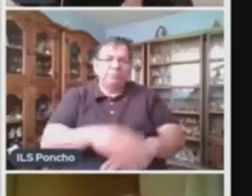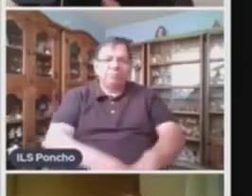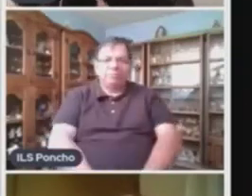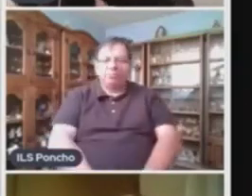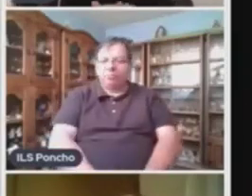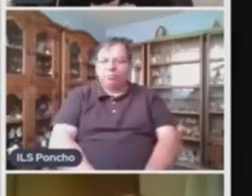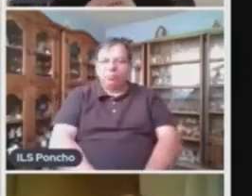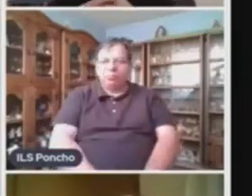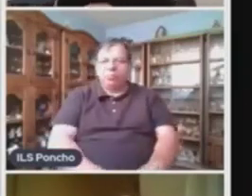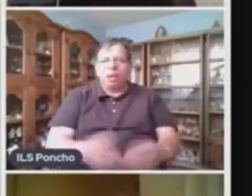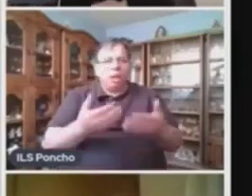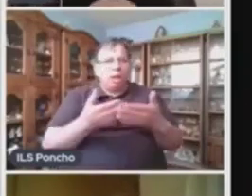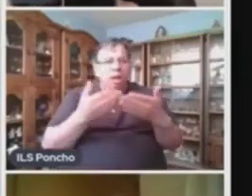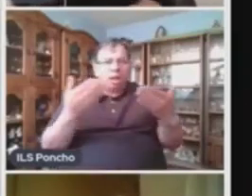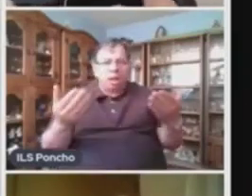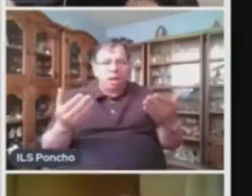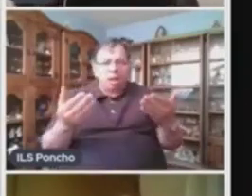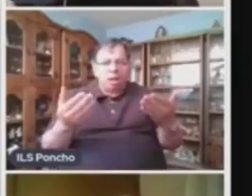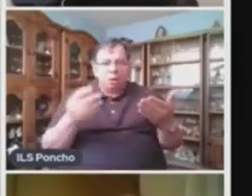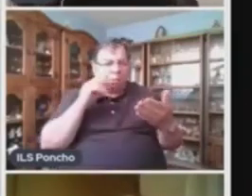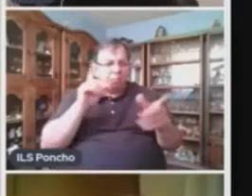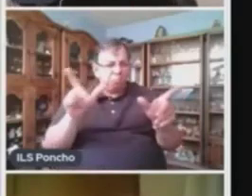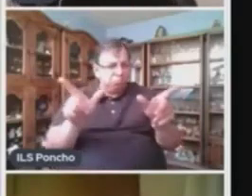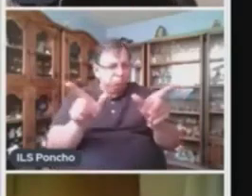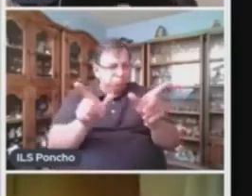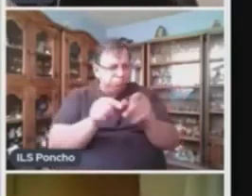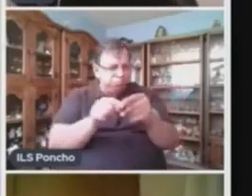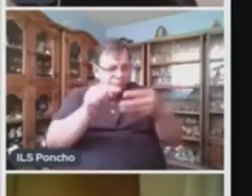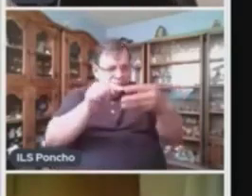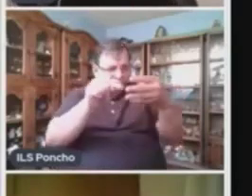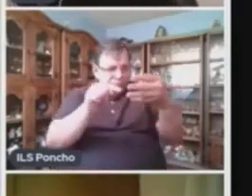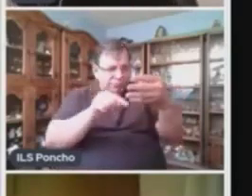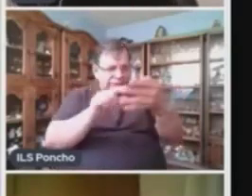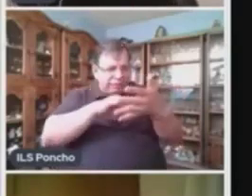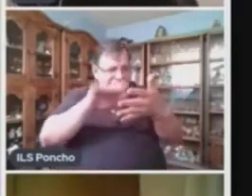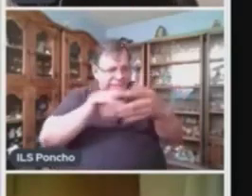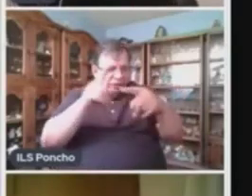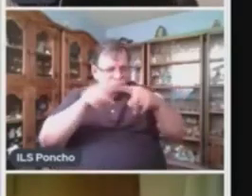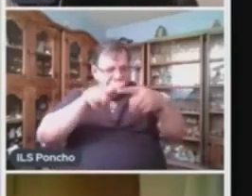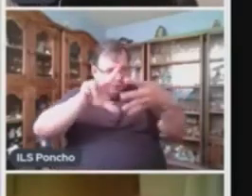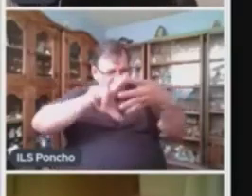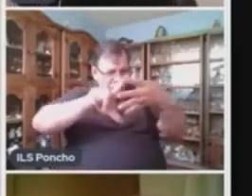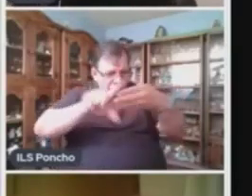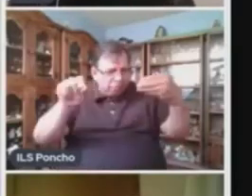Ahora, ¿podríamos ver un resumen de los tipos de texto? ¡Claro! Con mucho gusto.